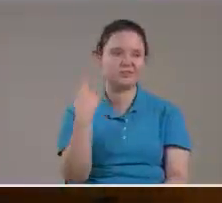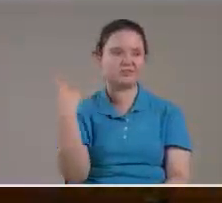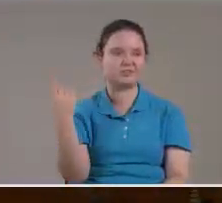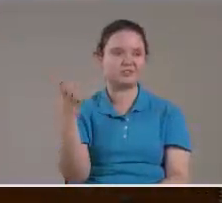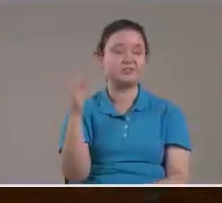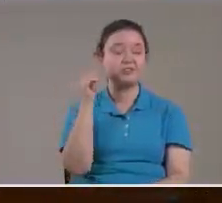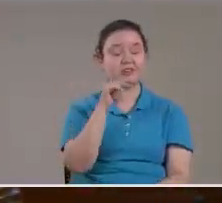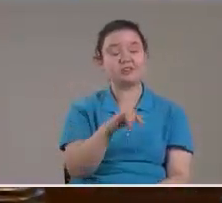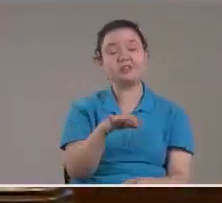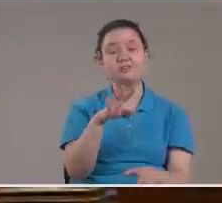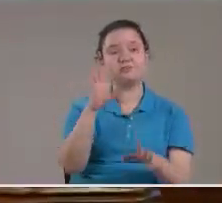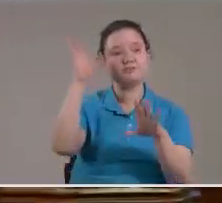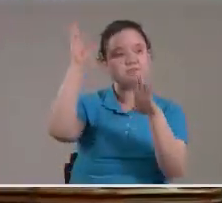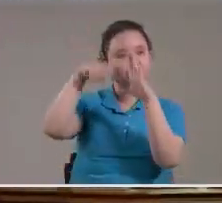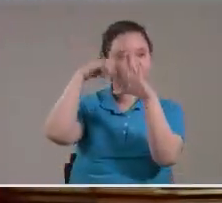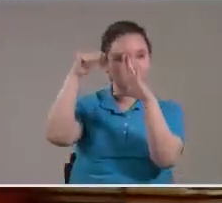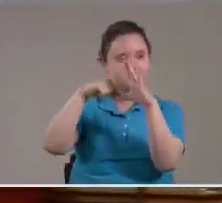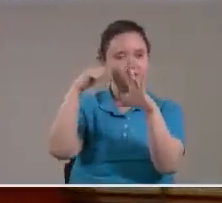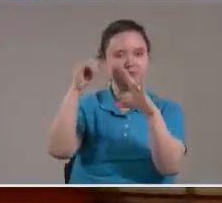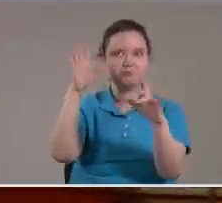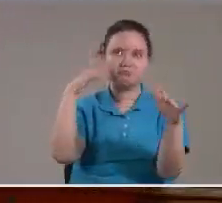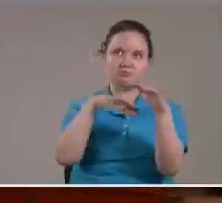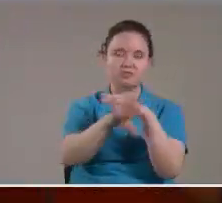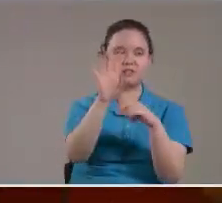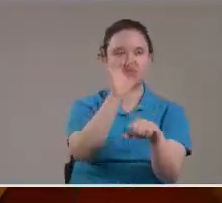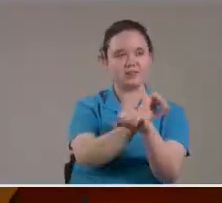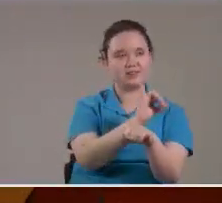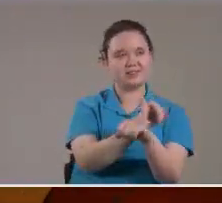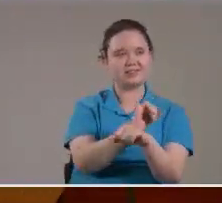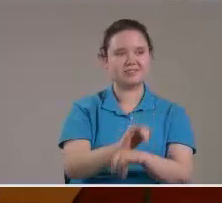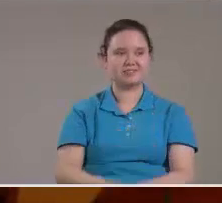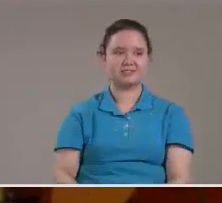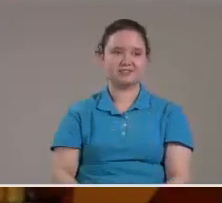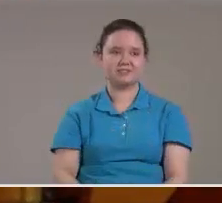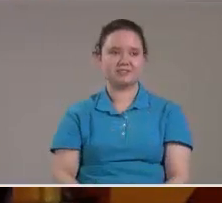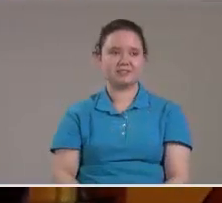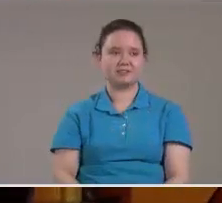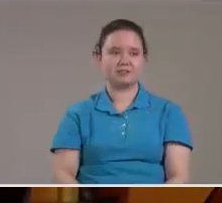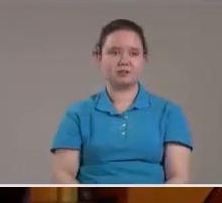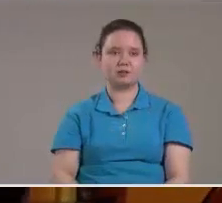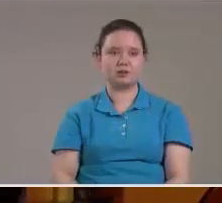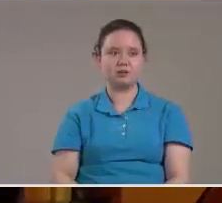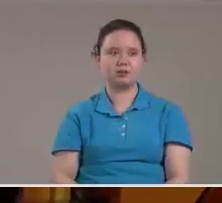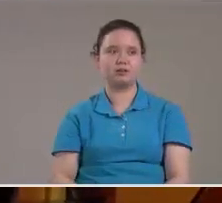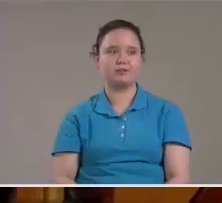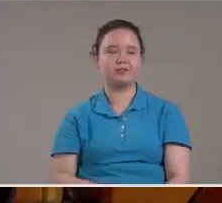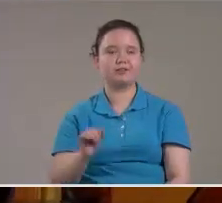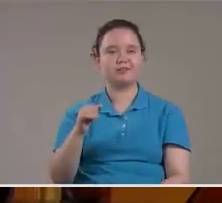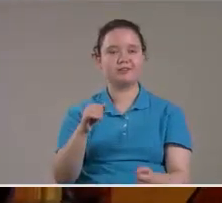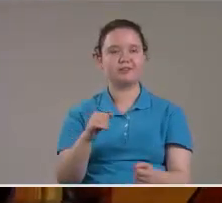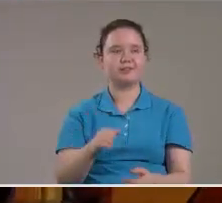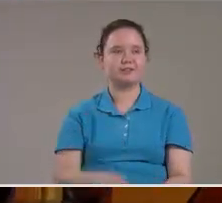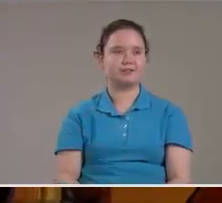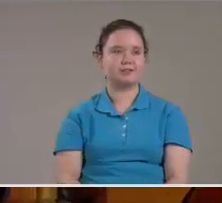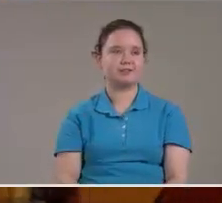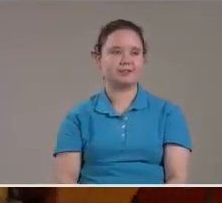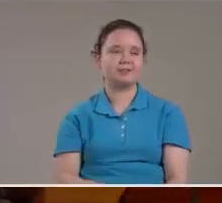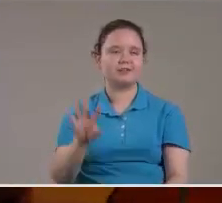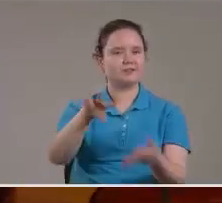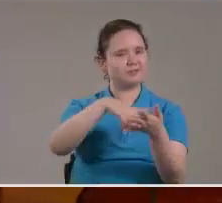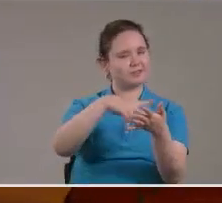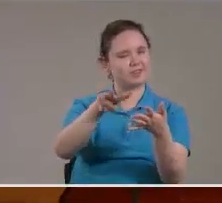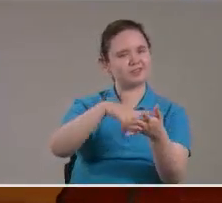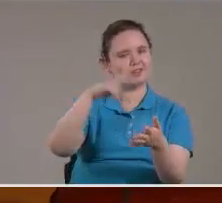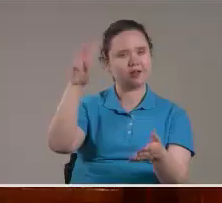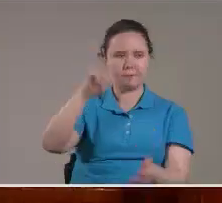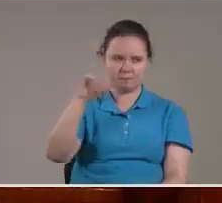El entretenimiento Se metió en la iglesia La danza del tubo La danza del